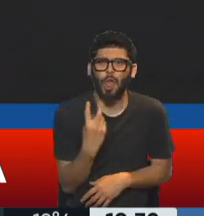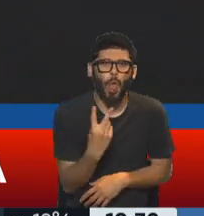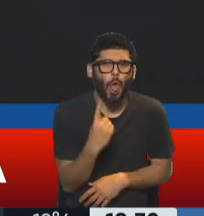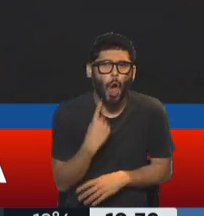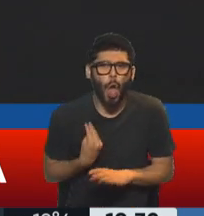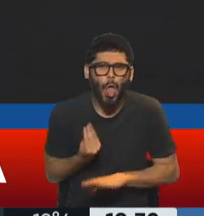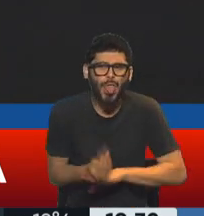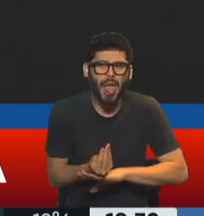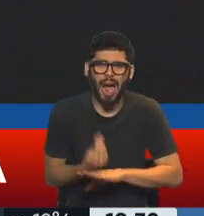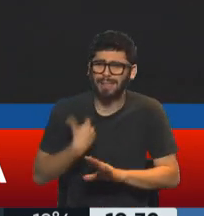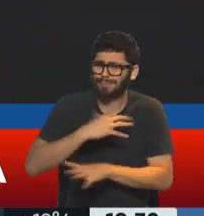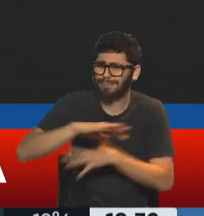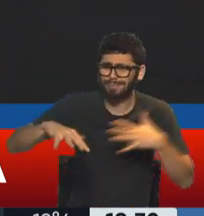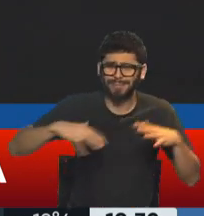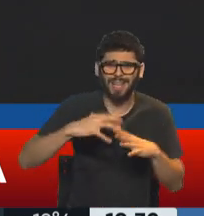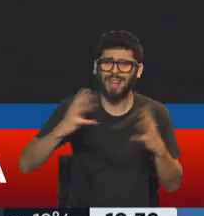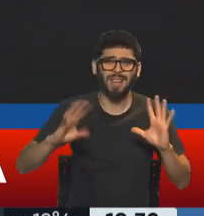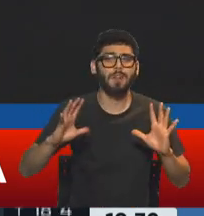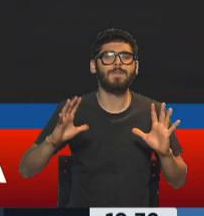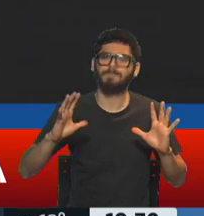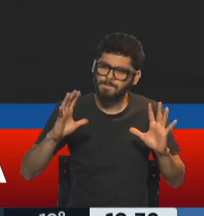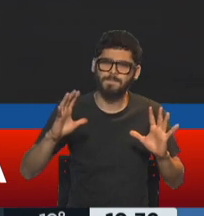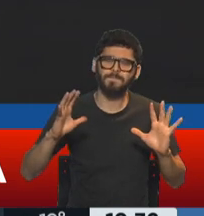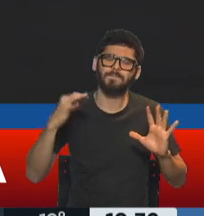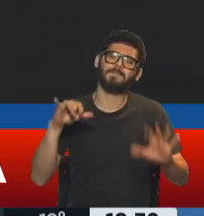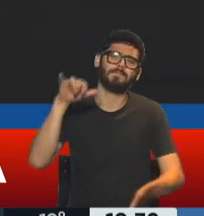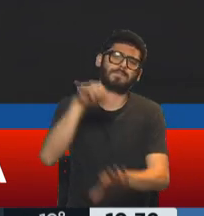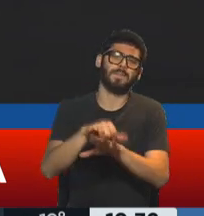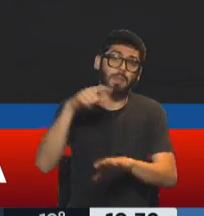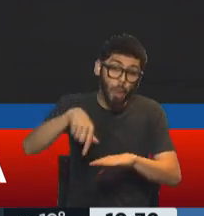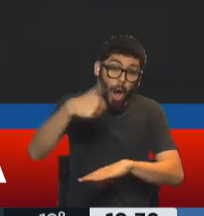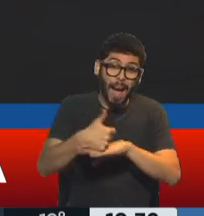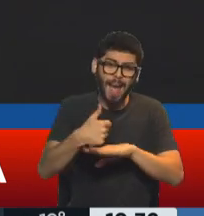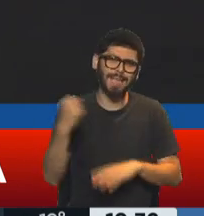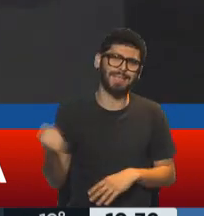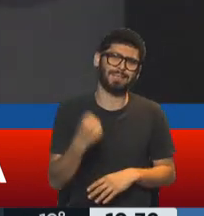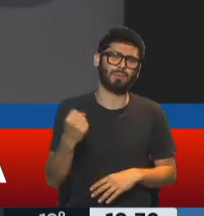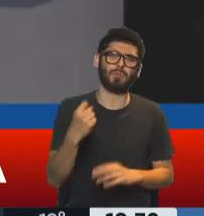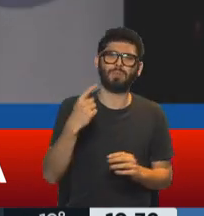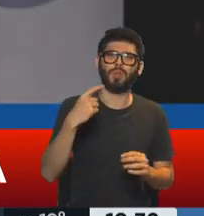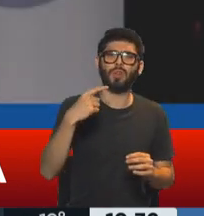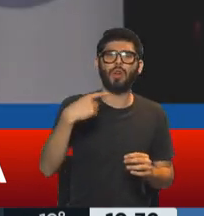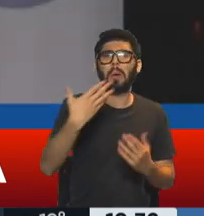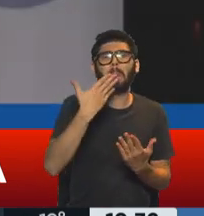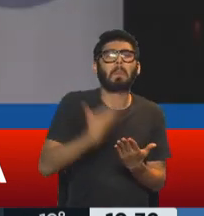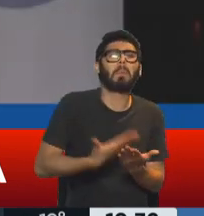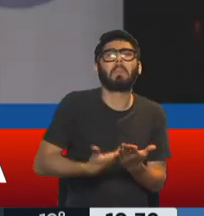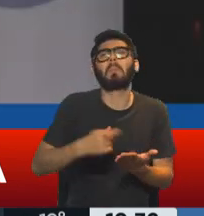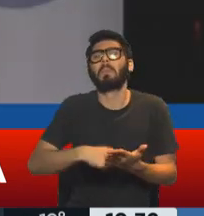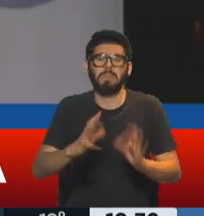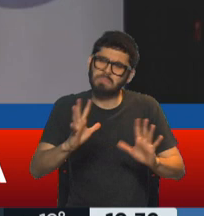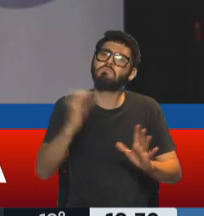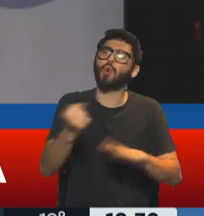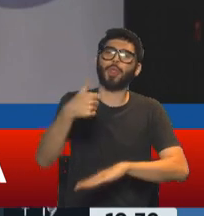los líos, pero no, estar acá es muy importante, mucho más importante, que cualquier papel que uno tenga que firmar,